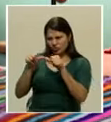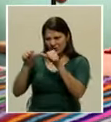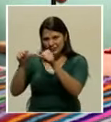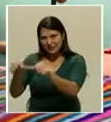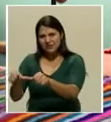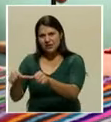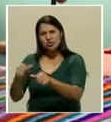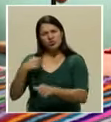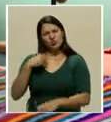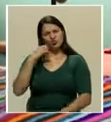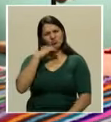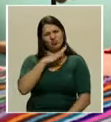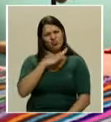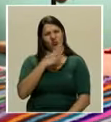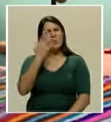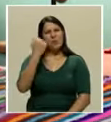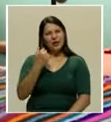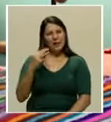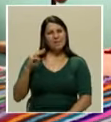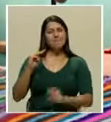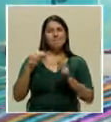MEP como un modelo nacional.